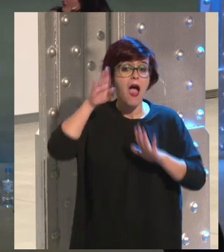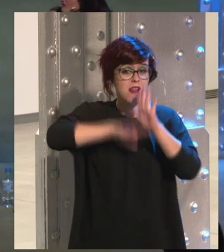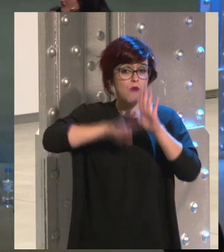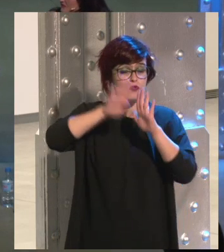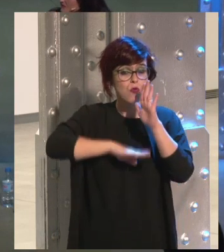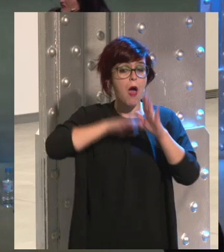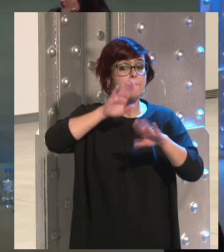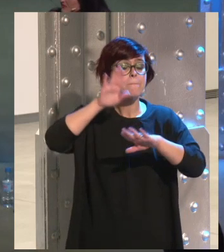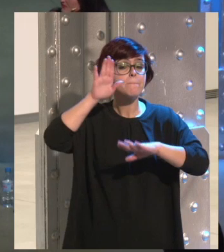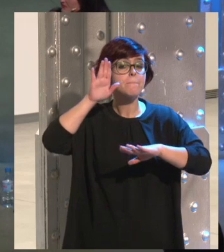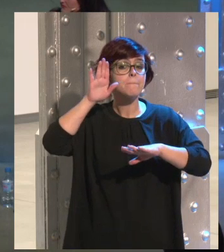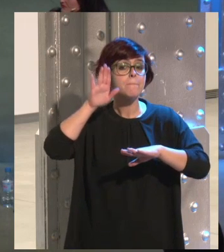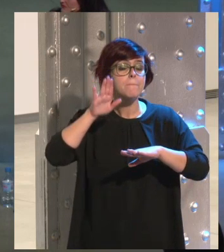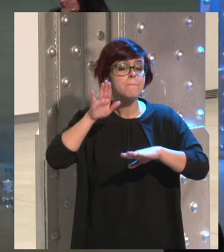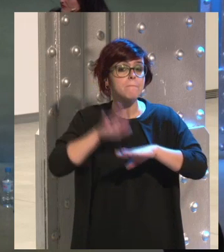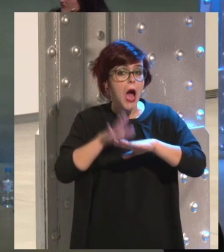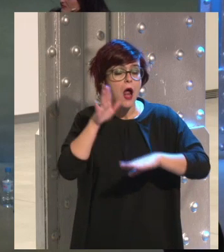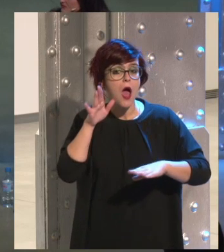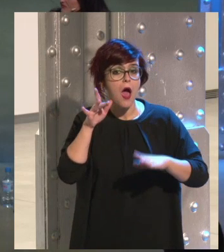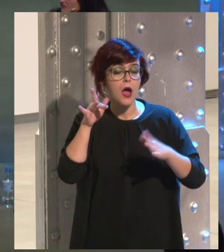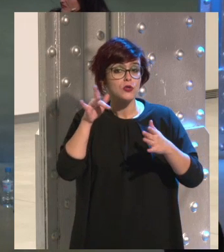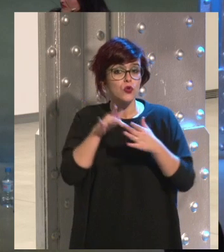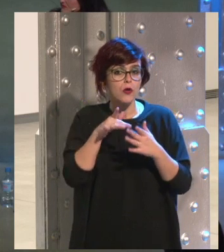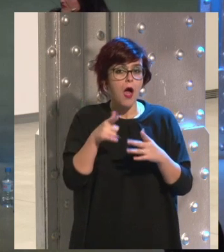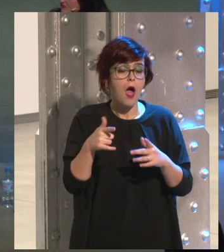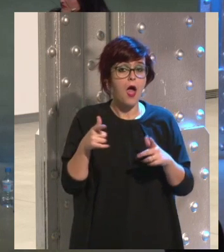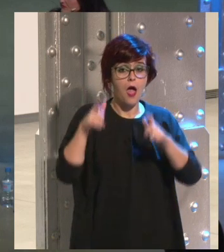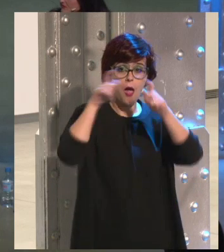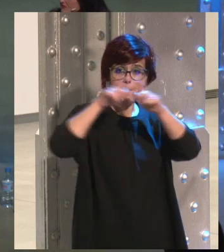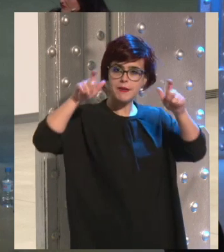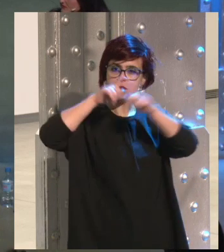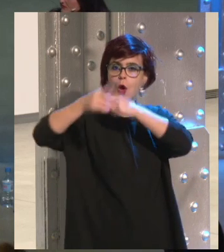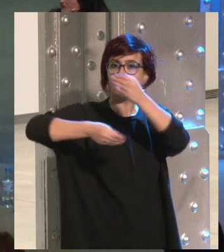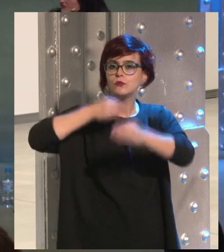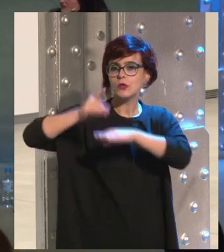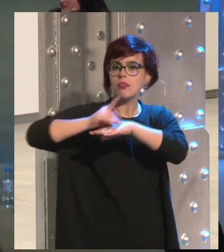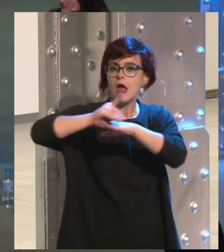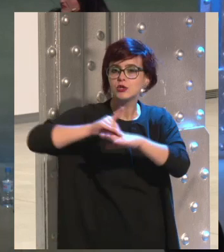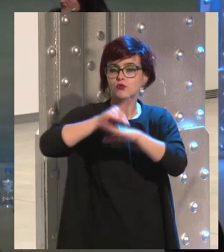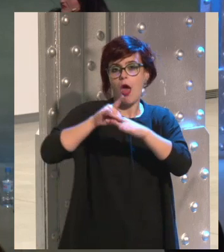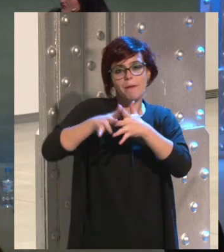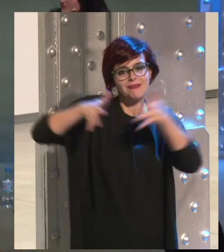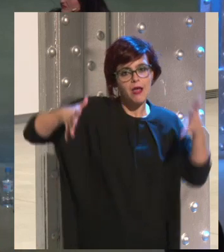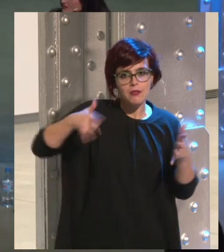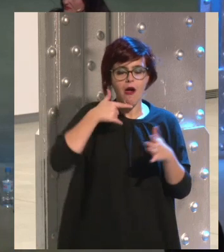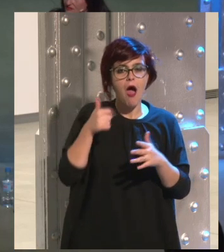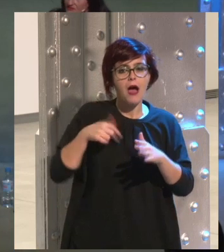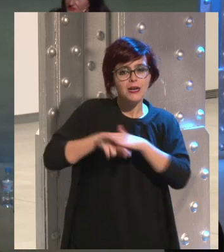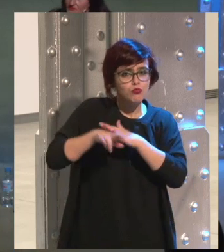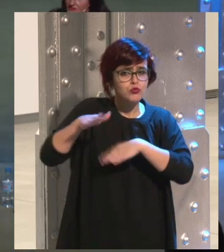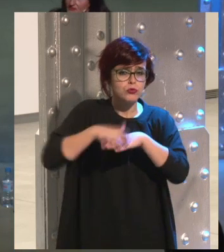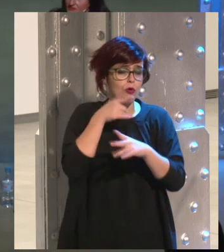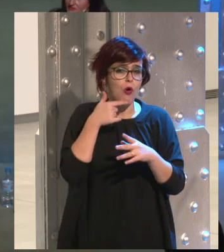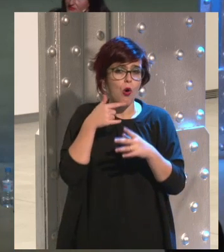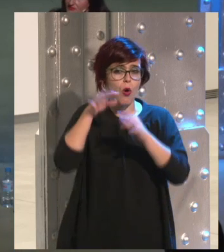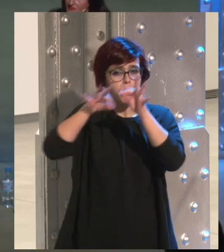para establecer todos aquellos supuestos en los que yo puedo usar tus datos, puedo hacer tus datos, puedo hacer big data, puedo hacer minería,